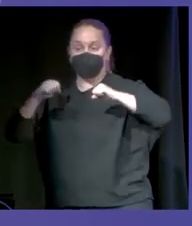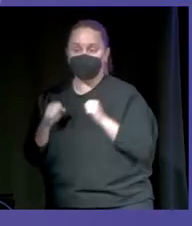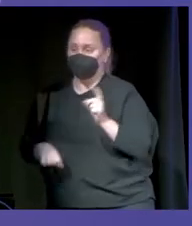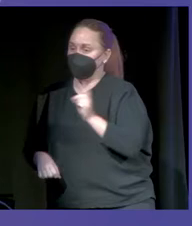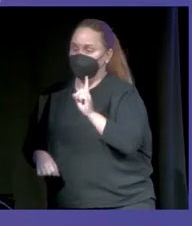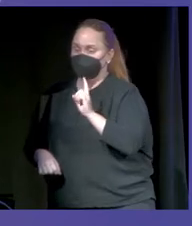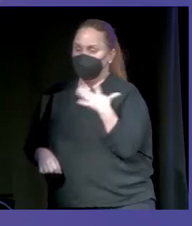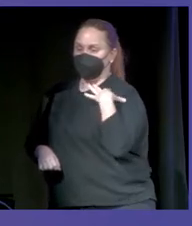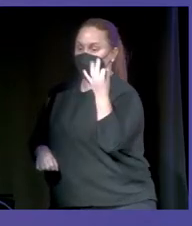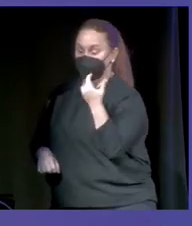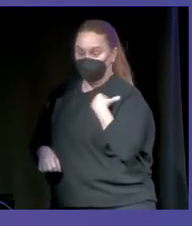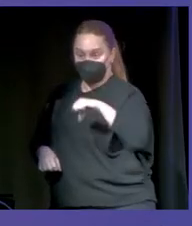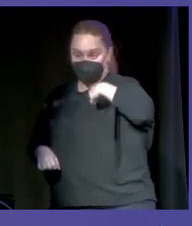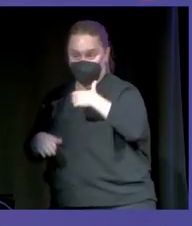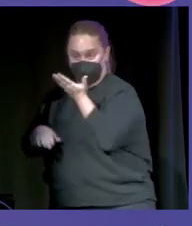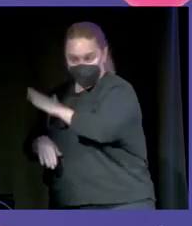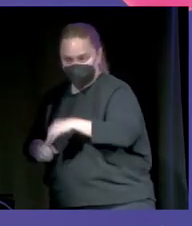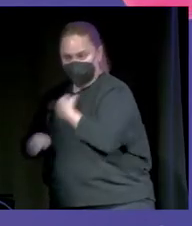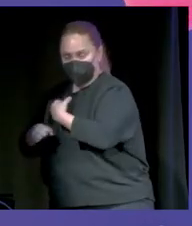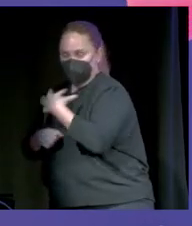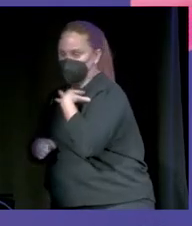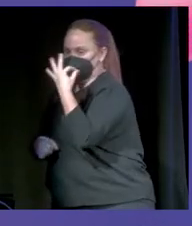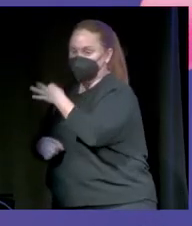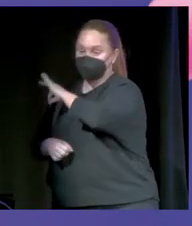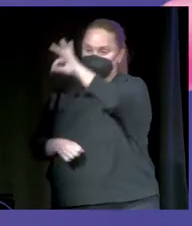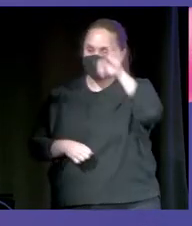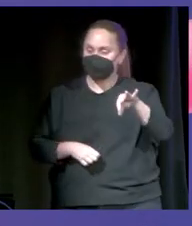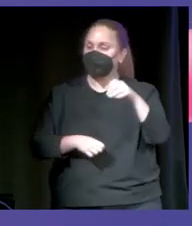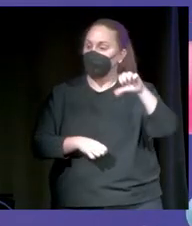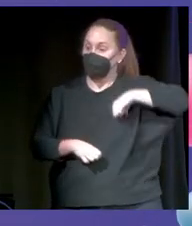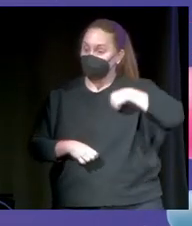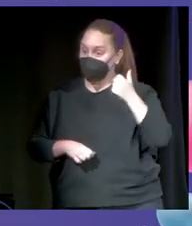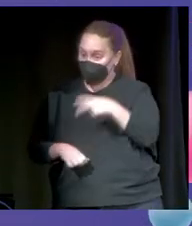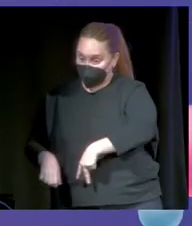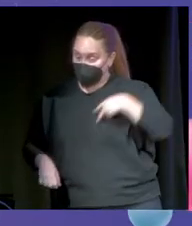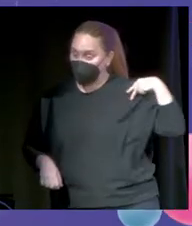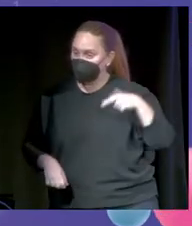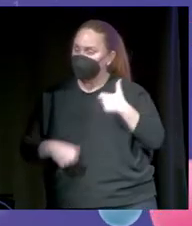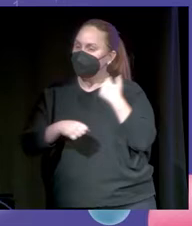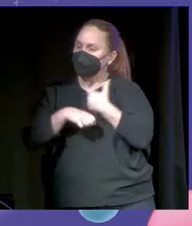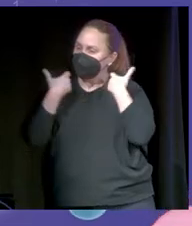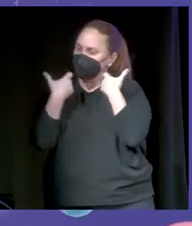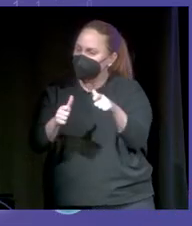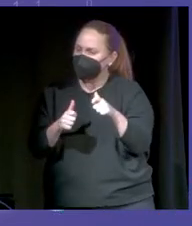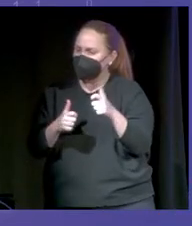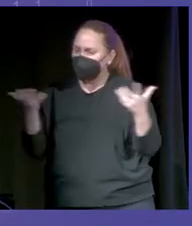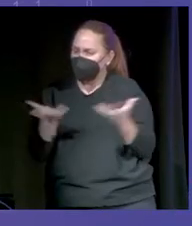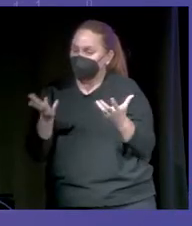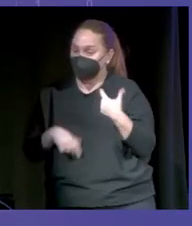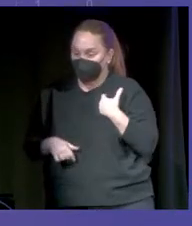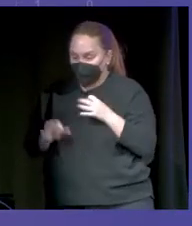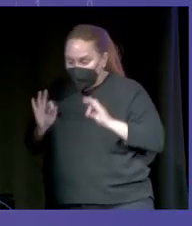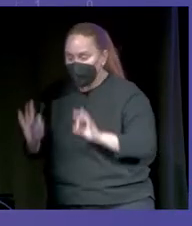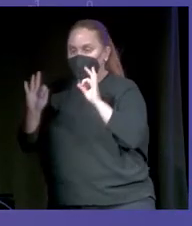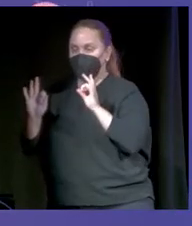A mí me sacaron del hospital infantil. Me llevaron al hospital general. Y allí, en el hospital general, trabajé en una unidad de críticos. Mis especialidades en estés y reanimación.